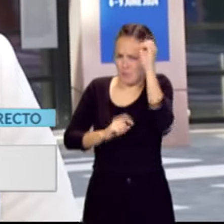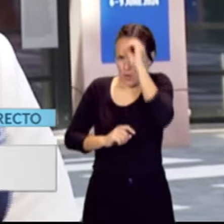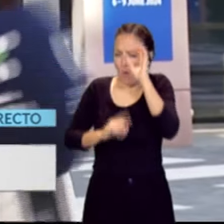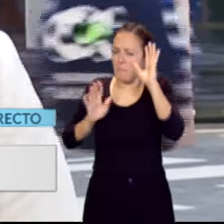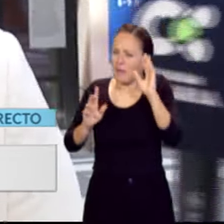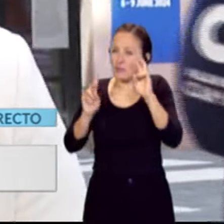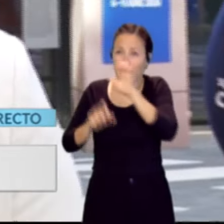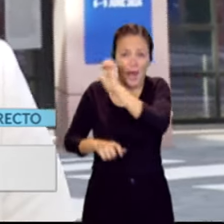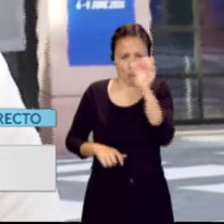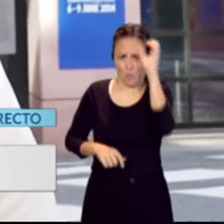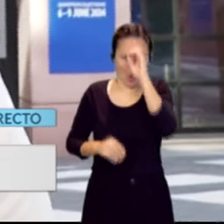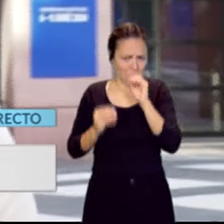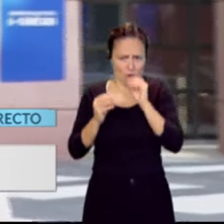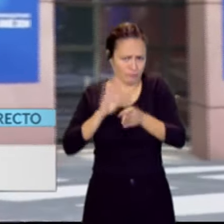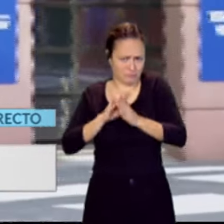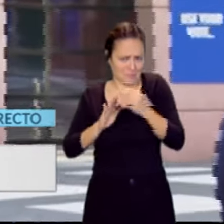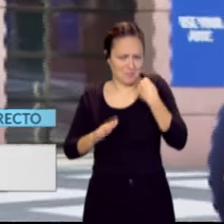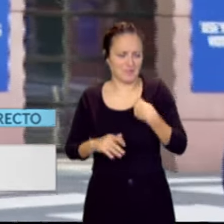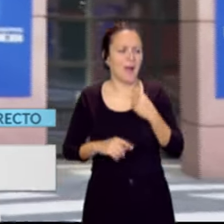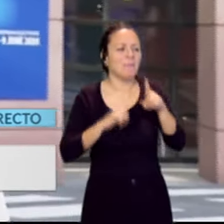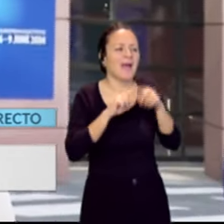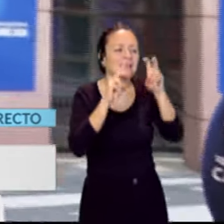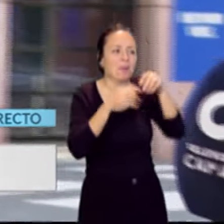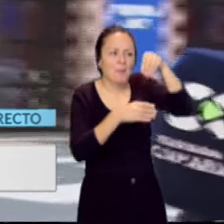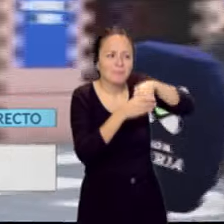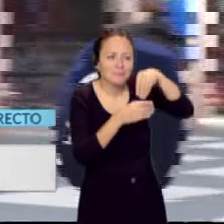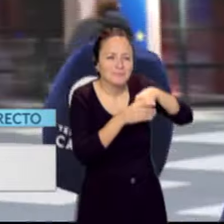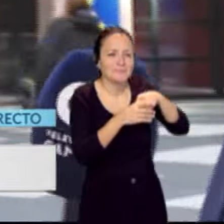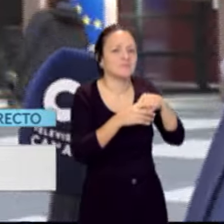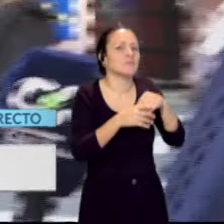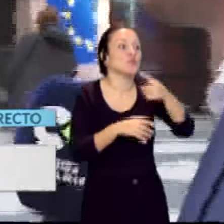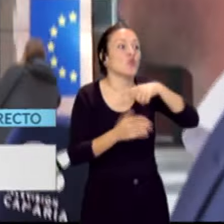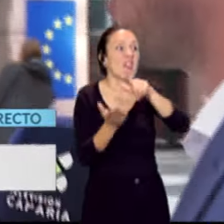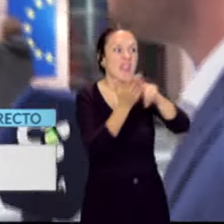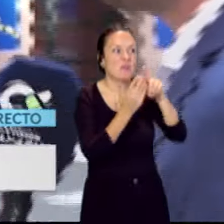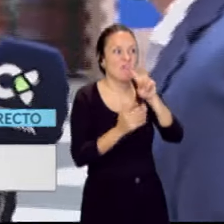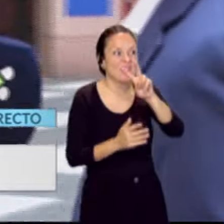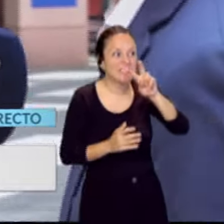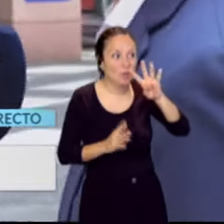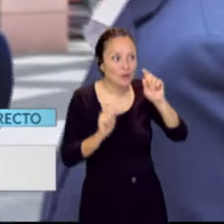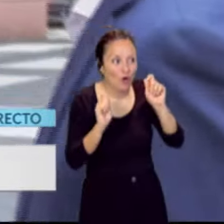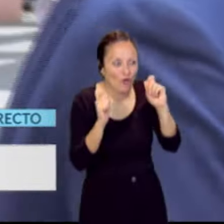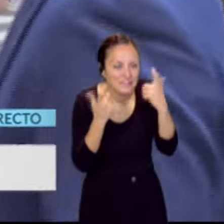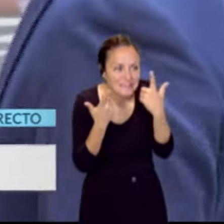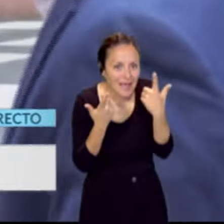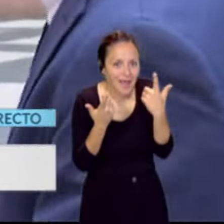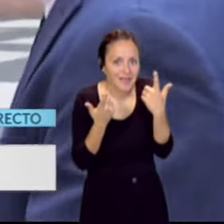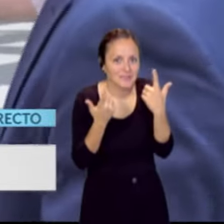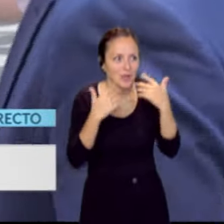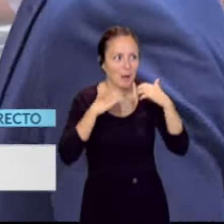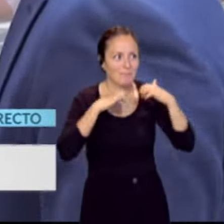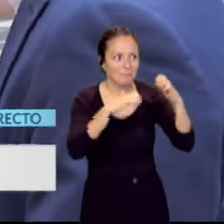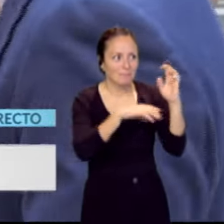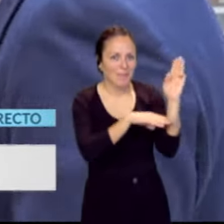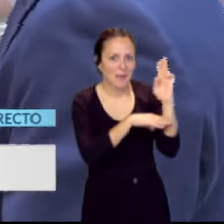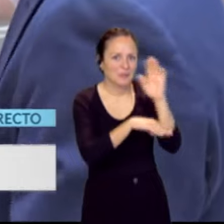Europa. Y cuando hablamos un poco de los entresijos, tenemos 24 lenguas oficiales, ¿cómo es hablar en ese, al